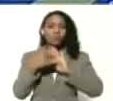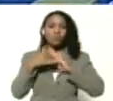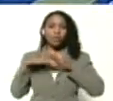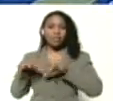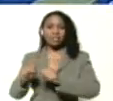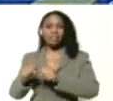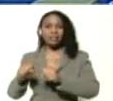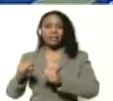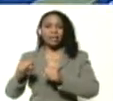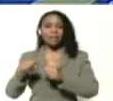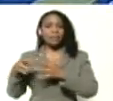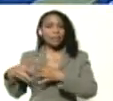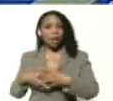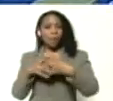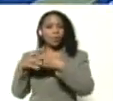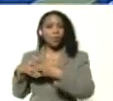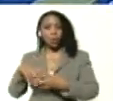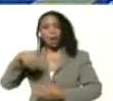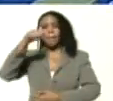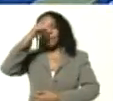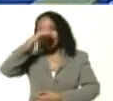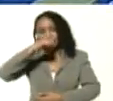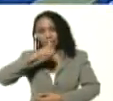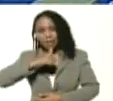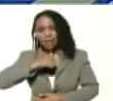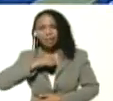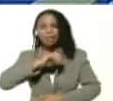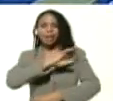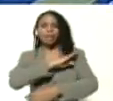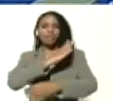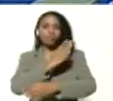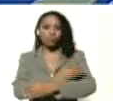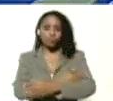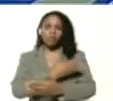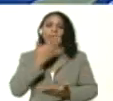la paciencia el equilibrio la fortaleza